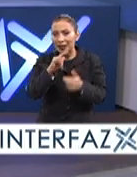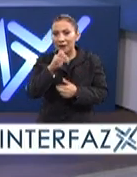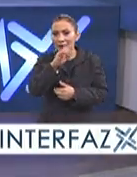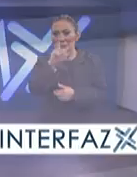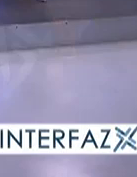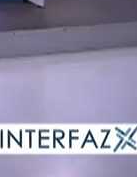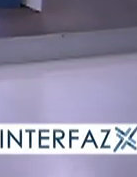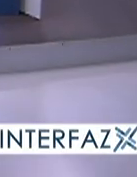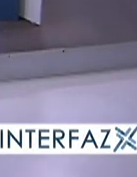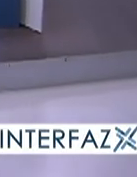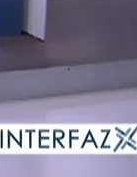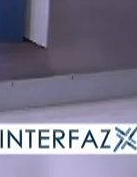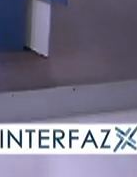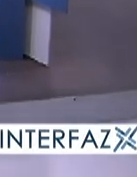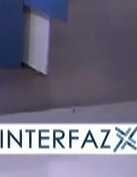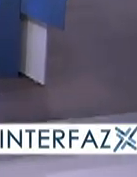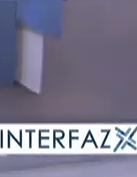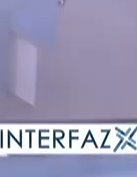Interfaz.